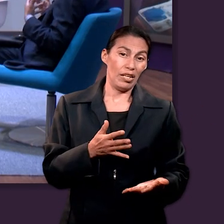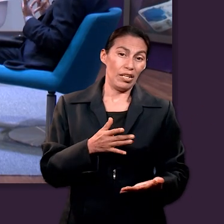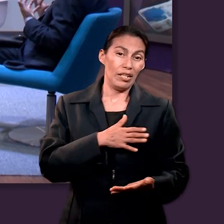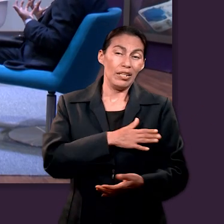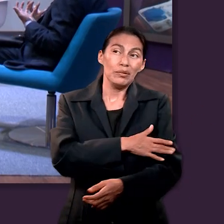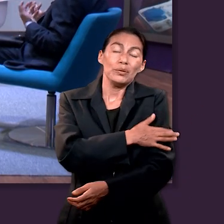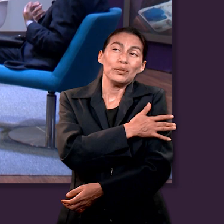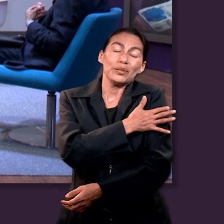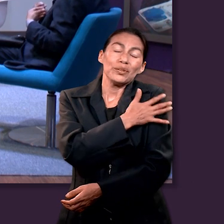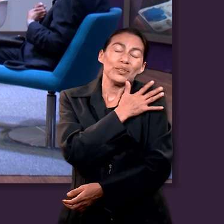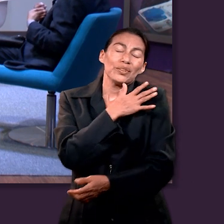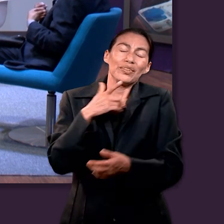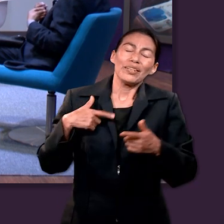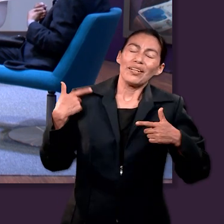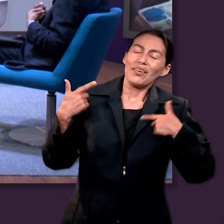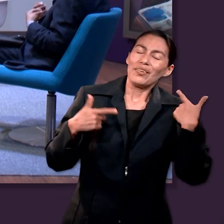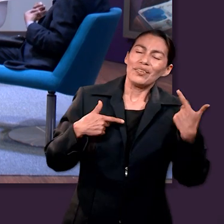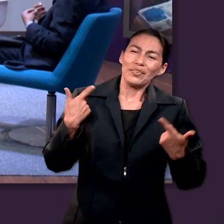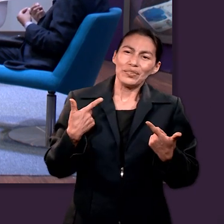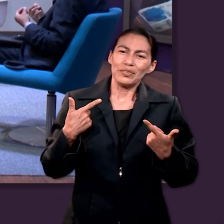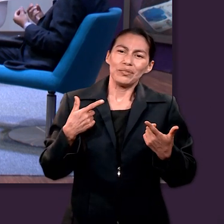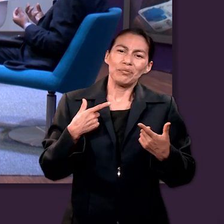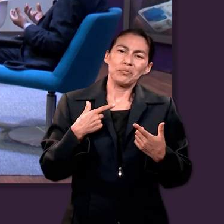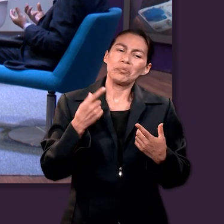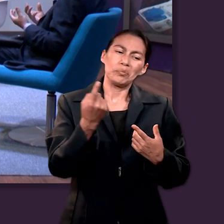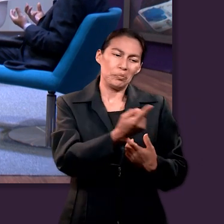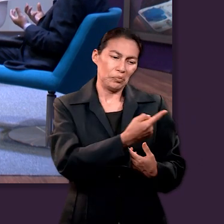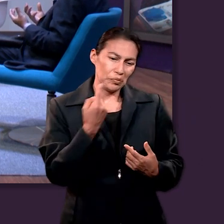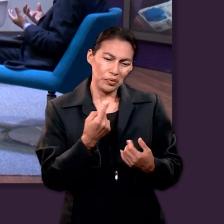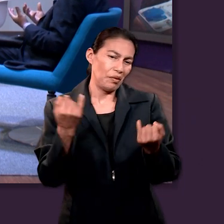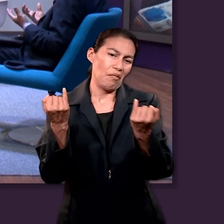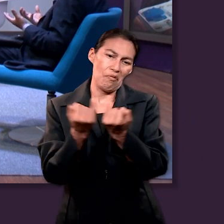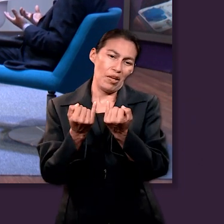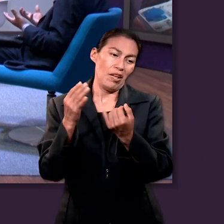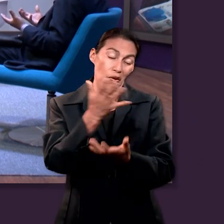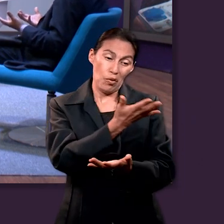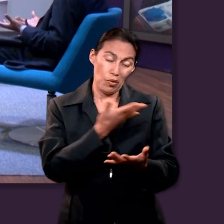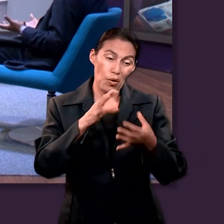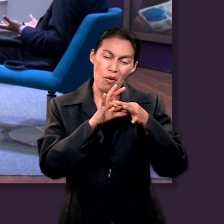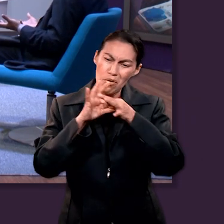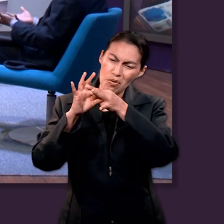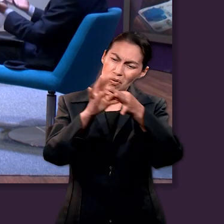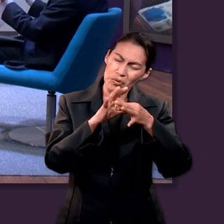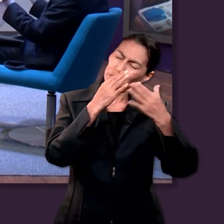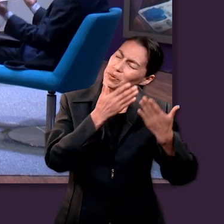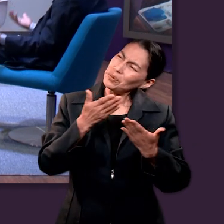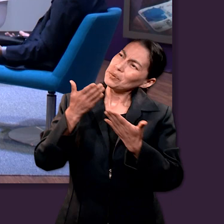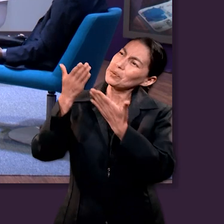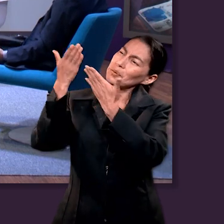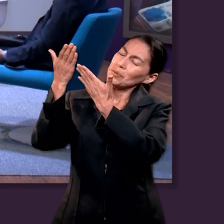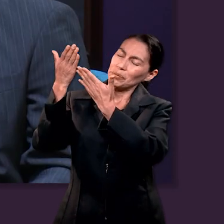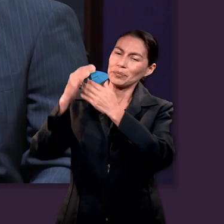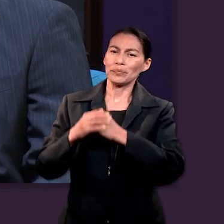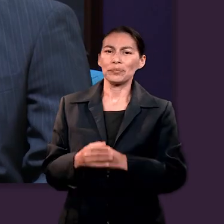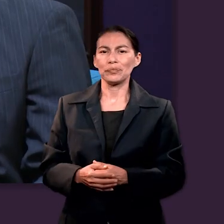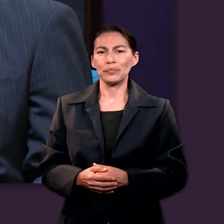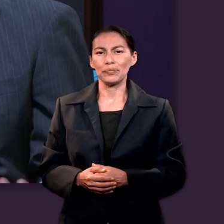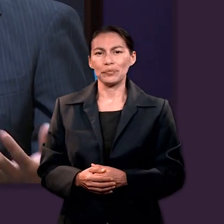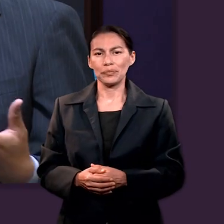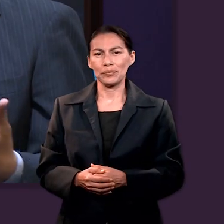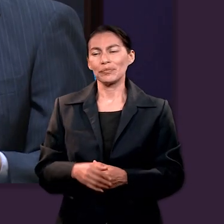esa fe que yo tengo y así en ese sentido pues elevarnos a Dios, ¿no?